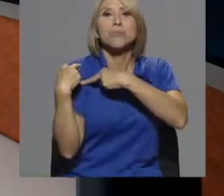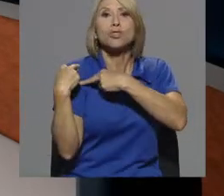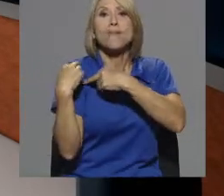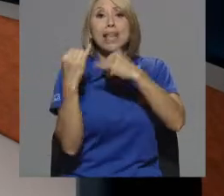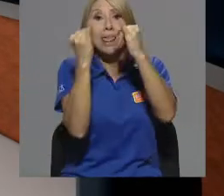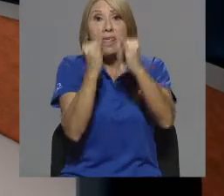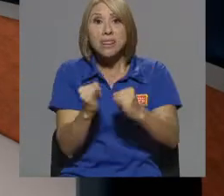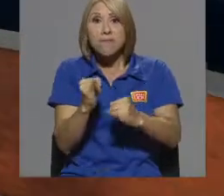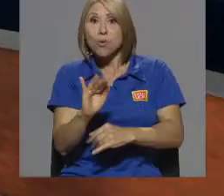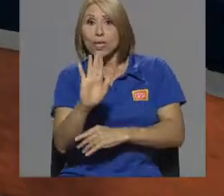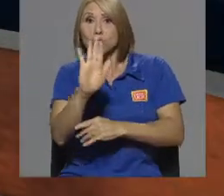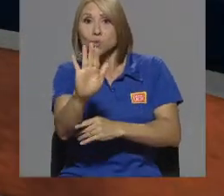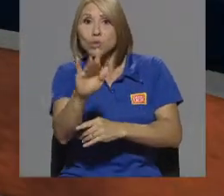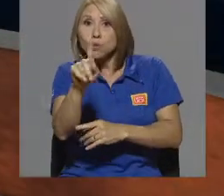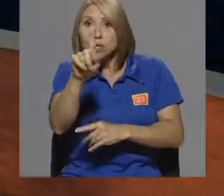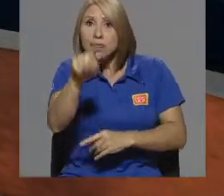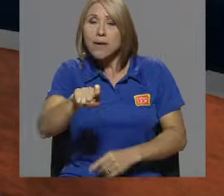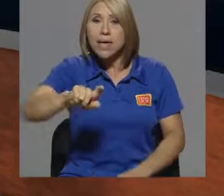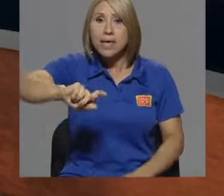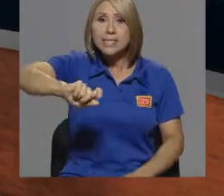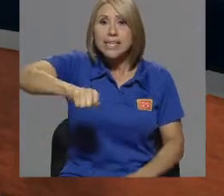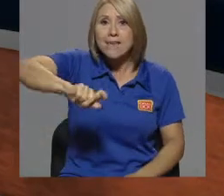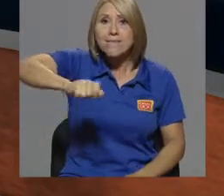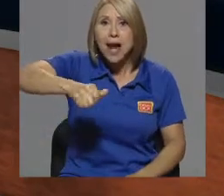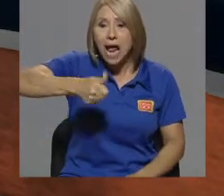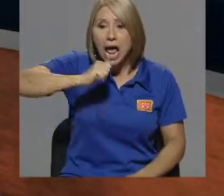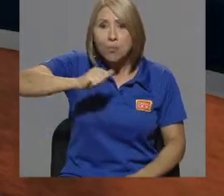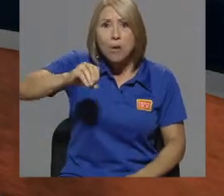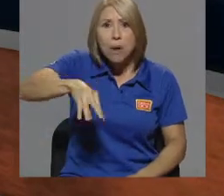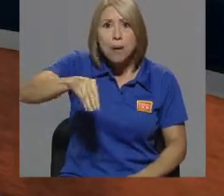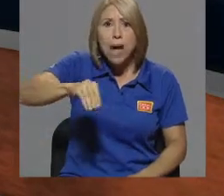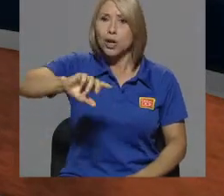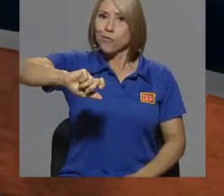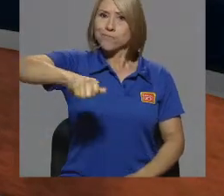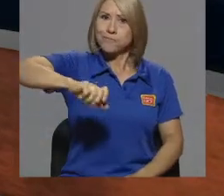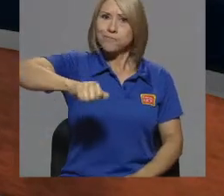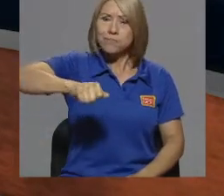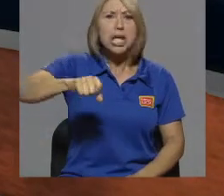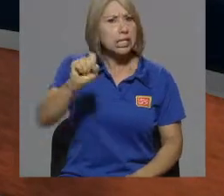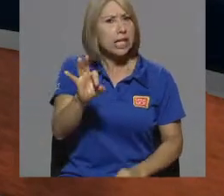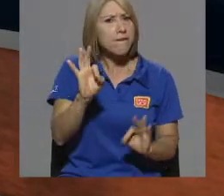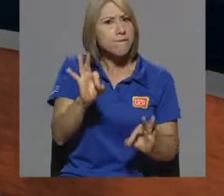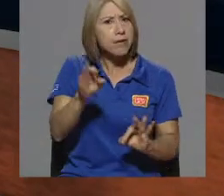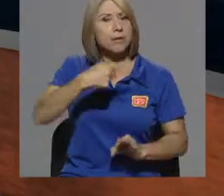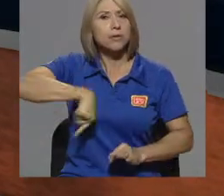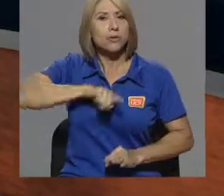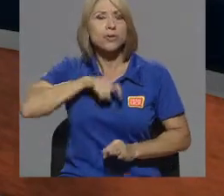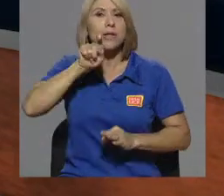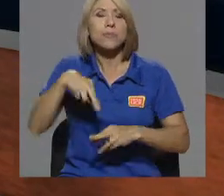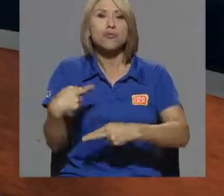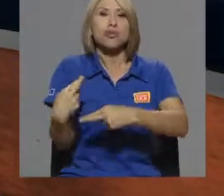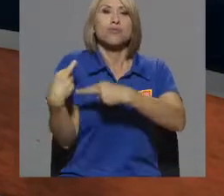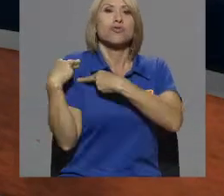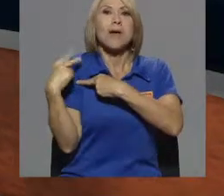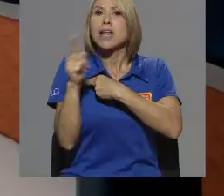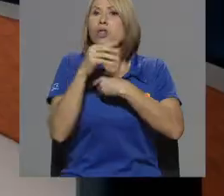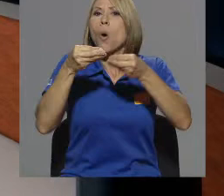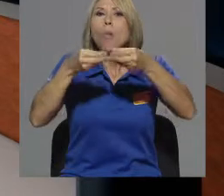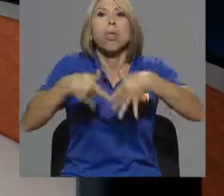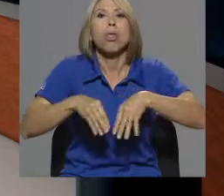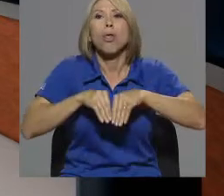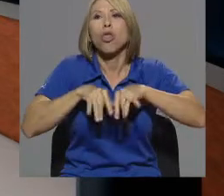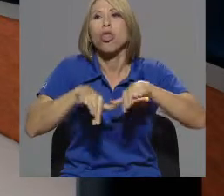cerrar la llave. Y está bien, claro que tenemos que ser responsables y no desperdiciar ese preciado líquido.